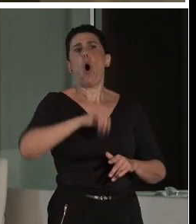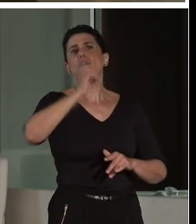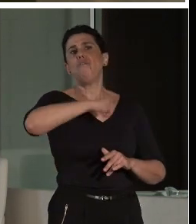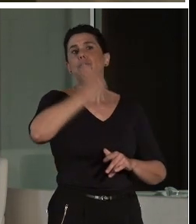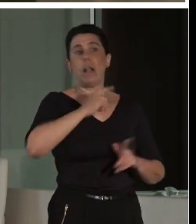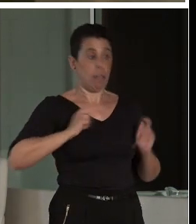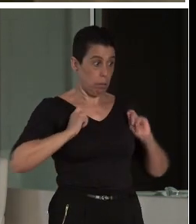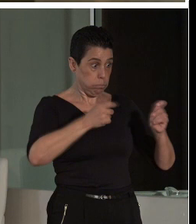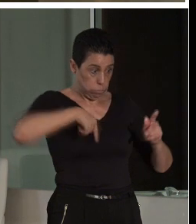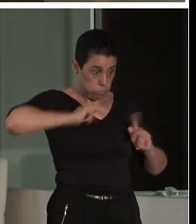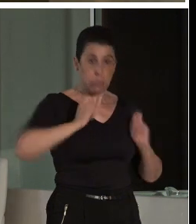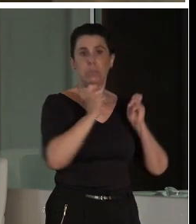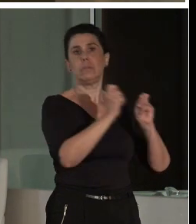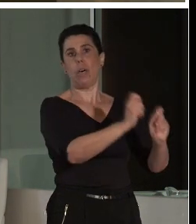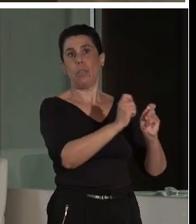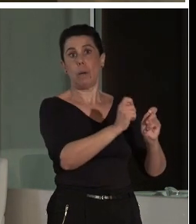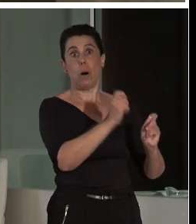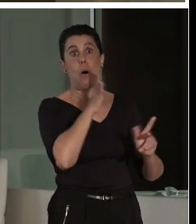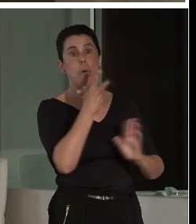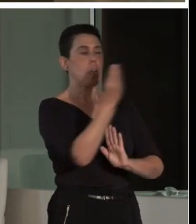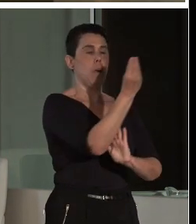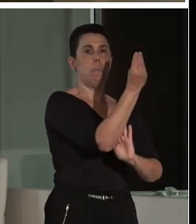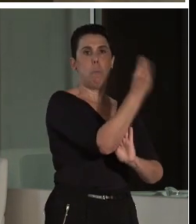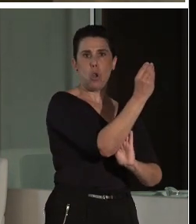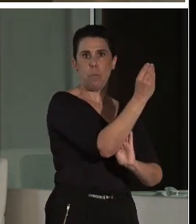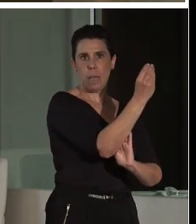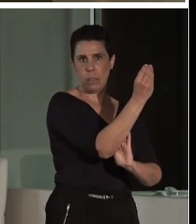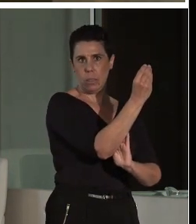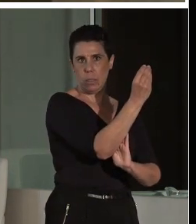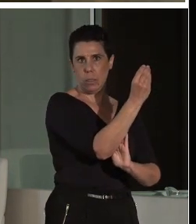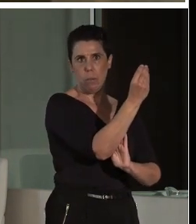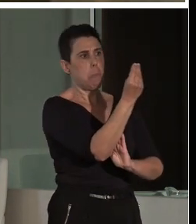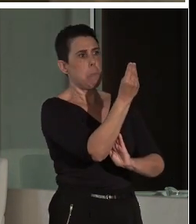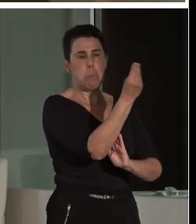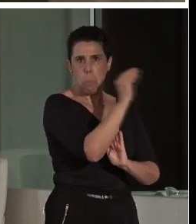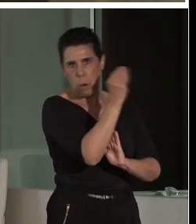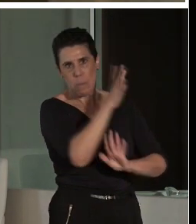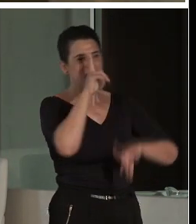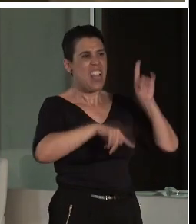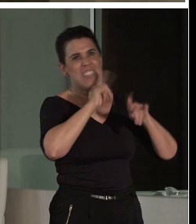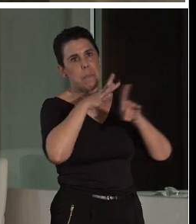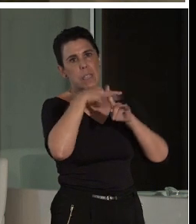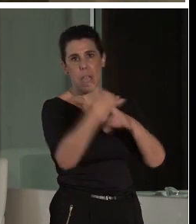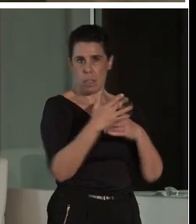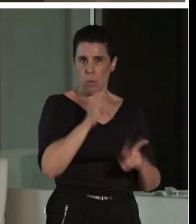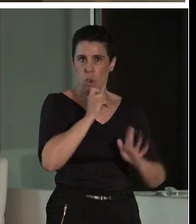el mismo monumento tiene muchas caras. Y depende de la cara del que tengo enfrente, siempre.